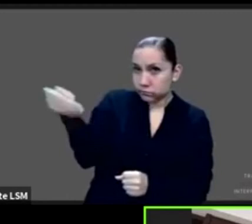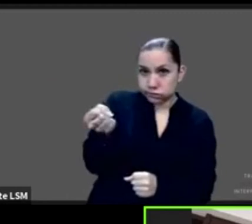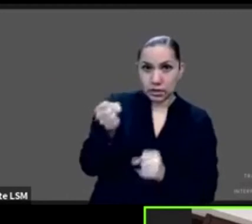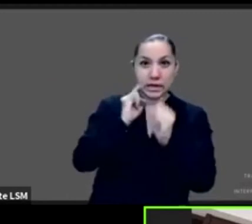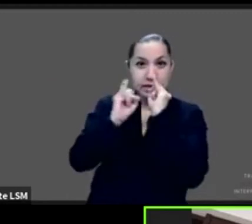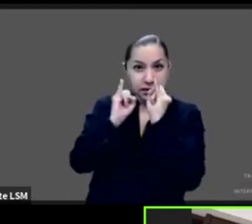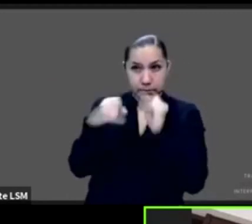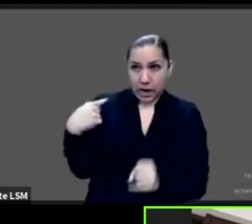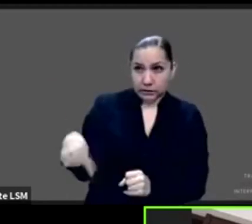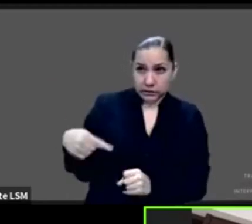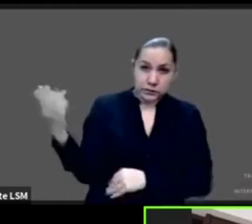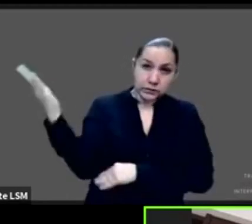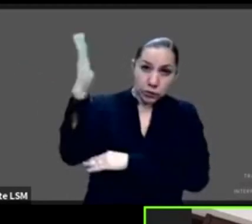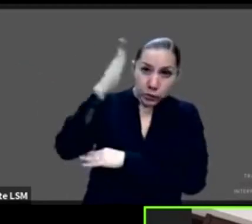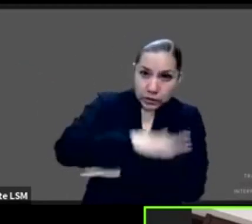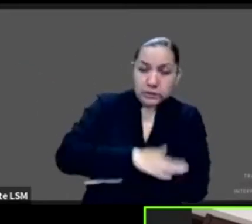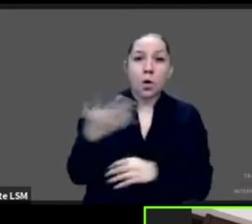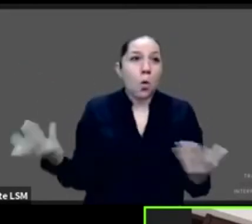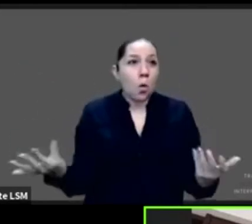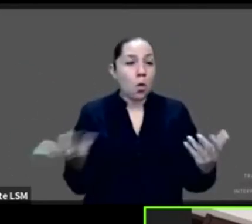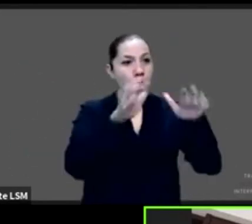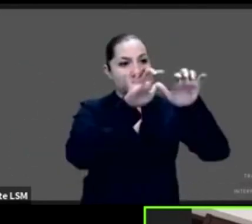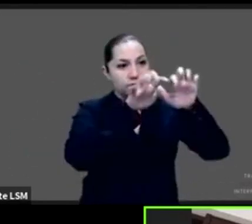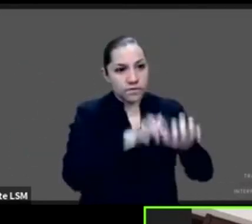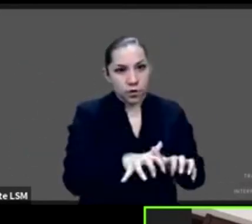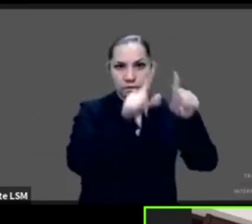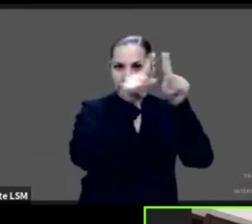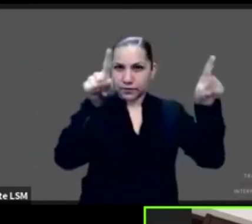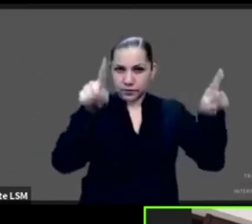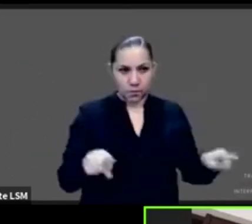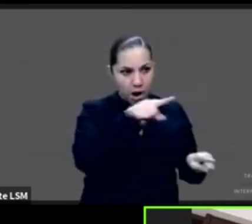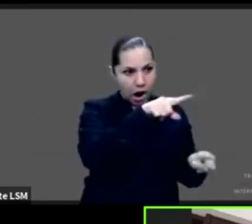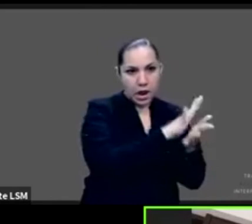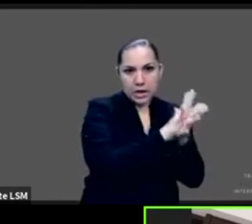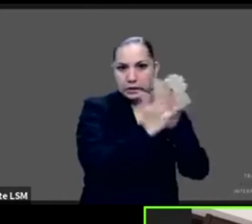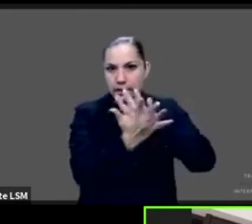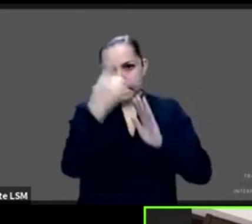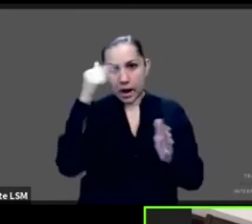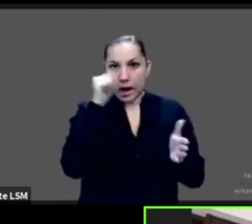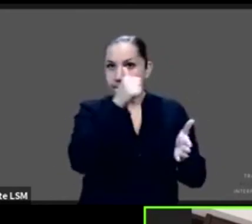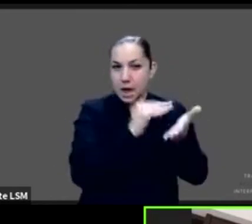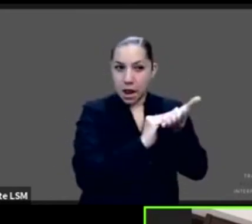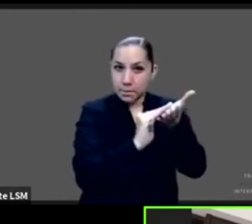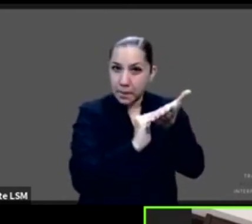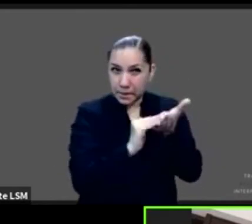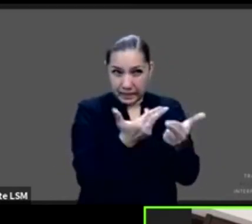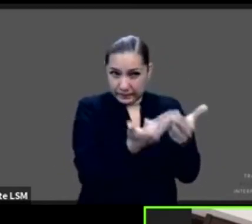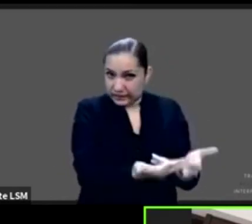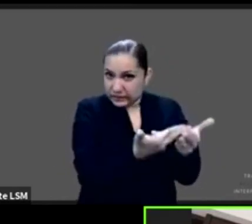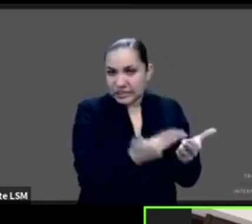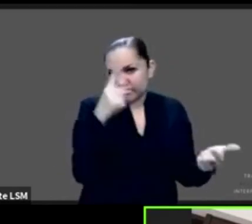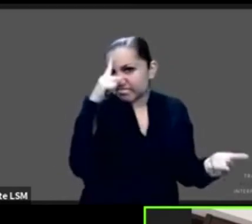lo que se necesita en este sistema braille, no tienen como